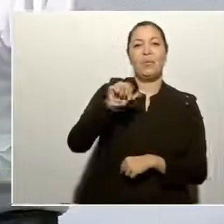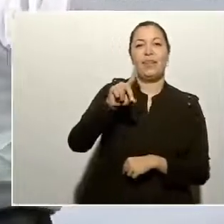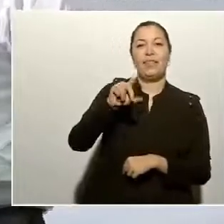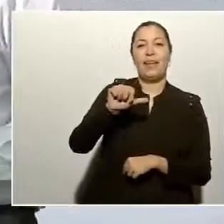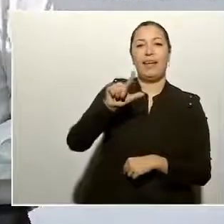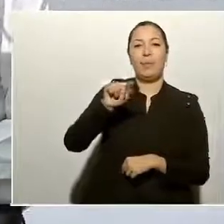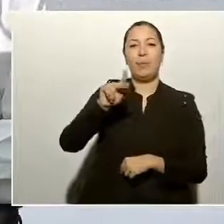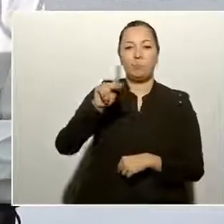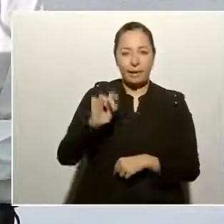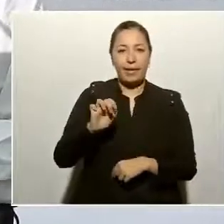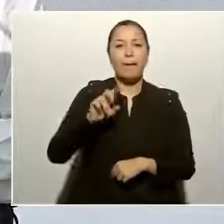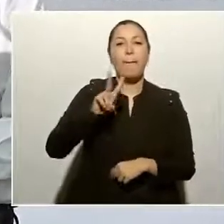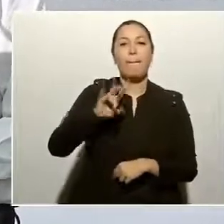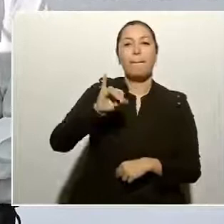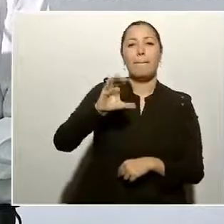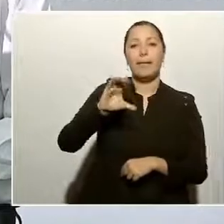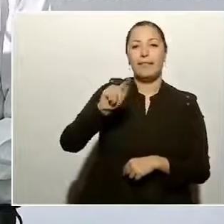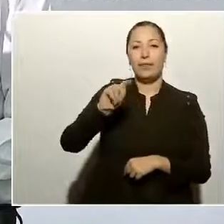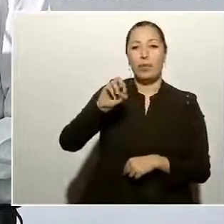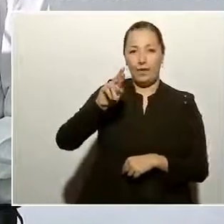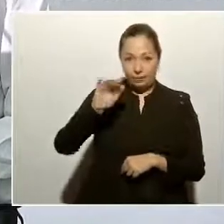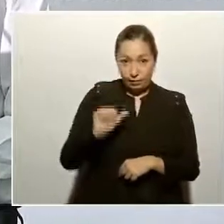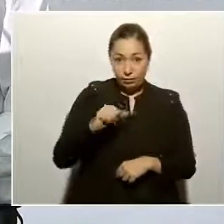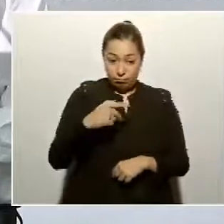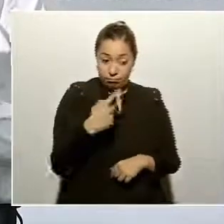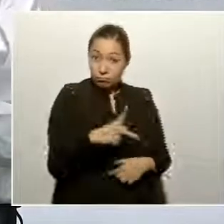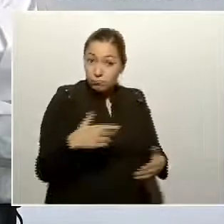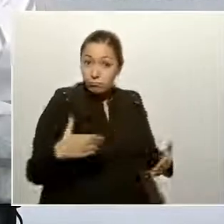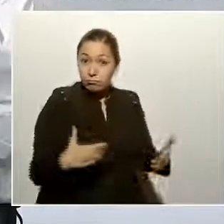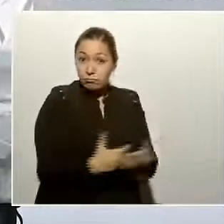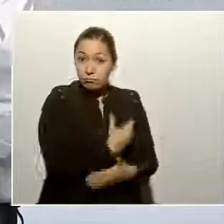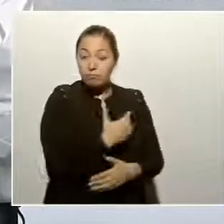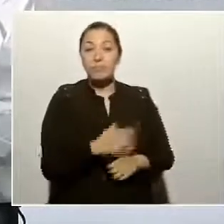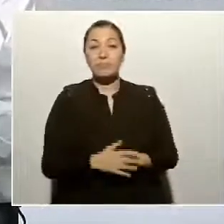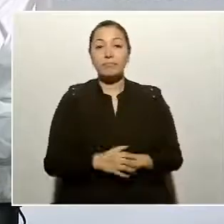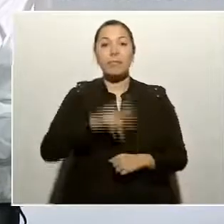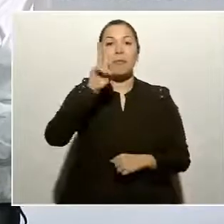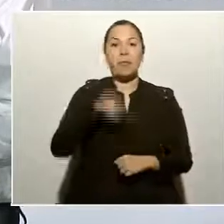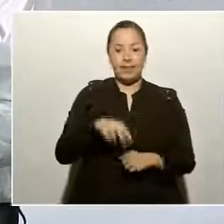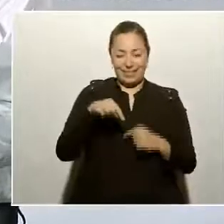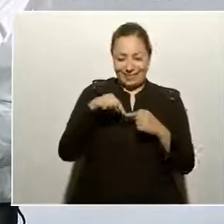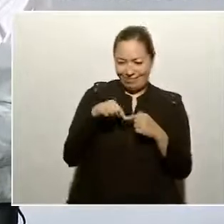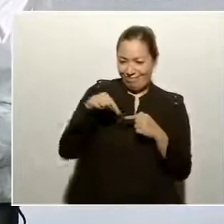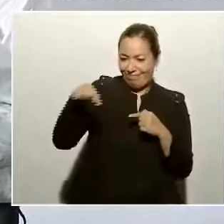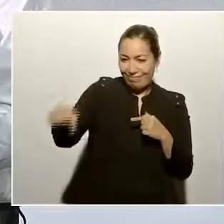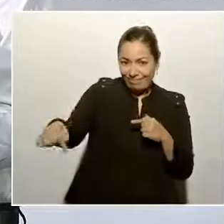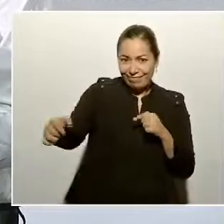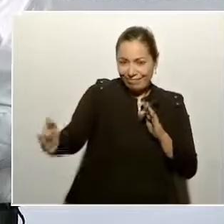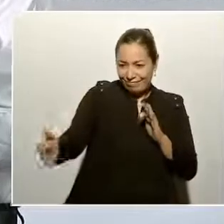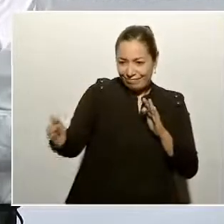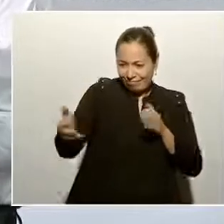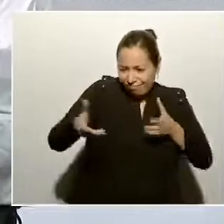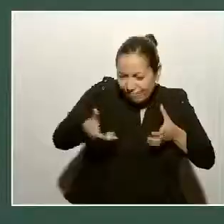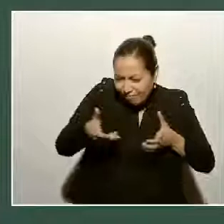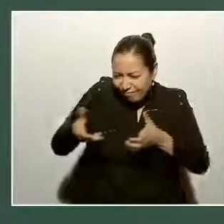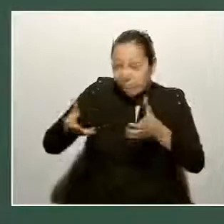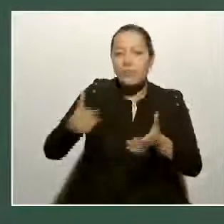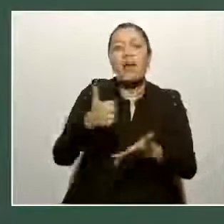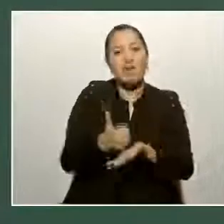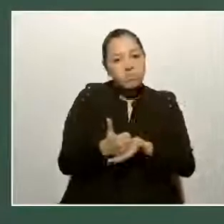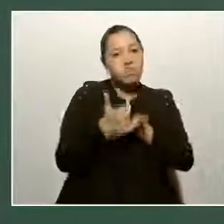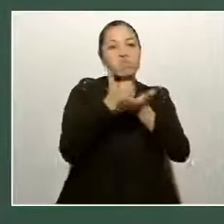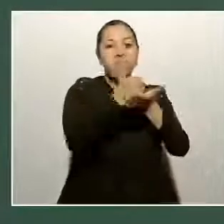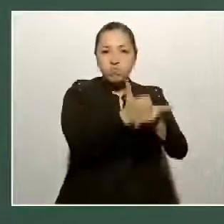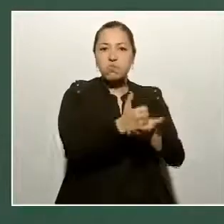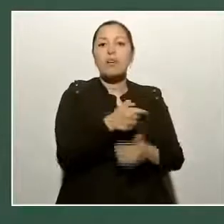Camino de Tamazula a Canelas va a ayudar mucho a la economía de Sinaloa.